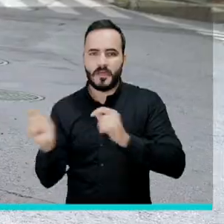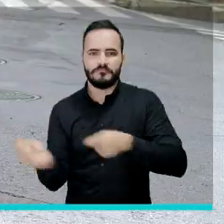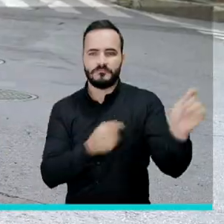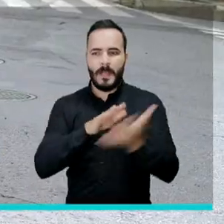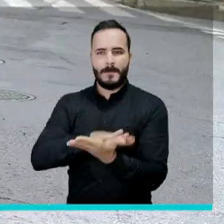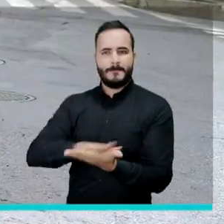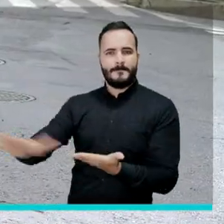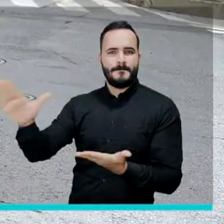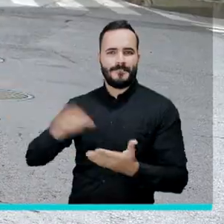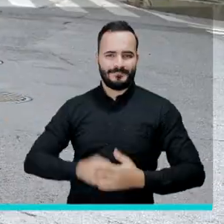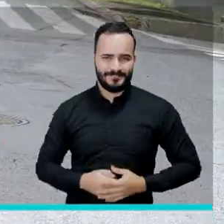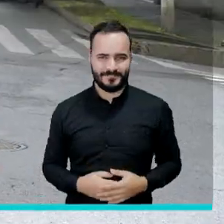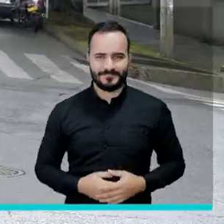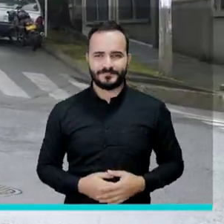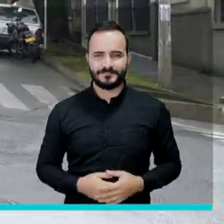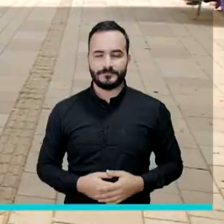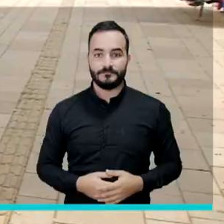ciudad.